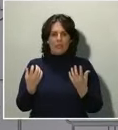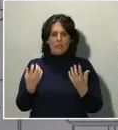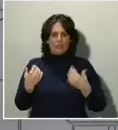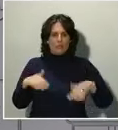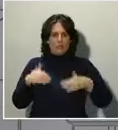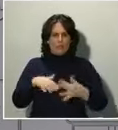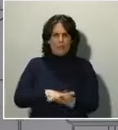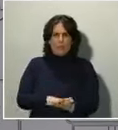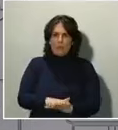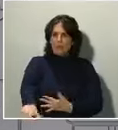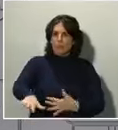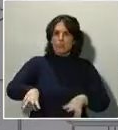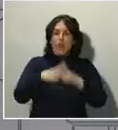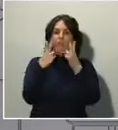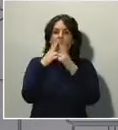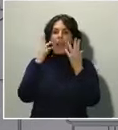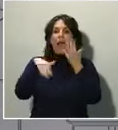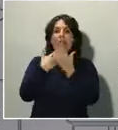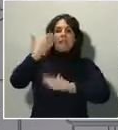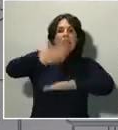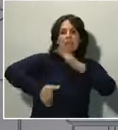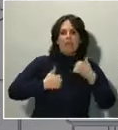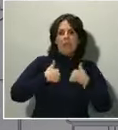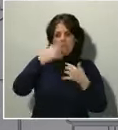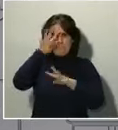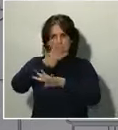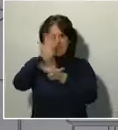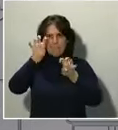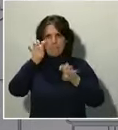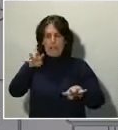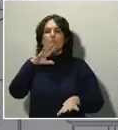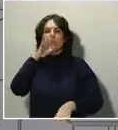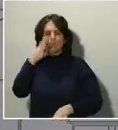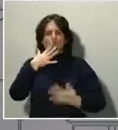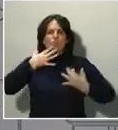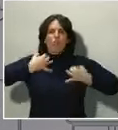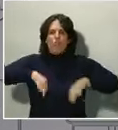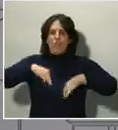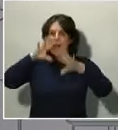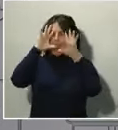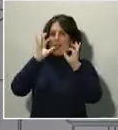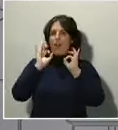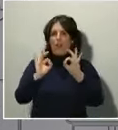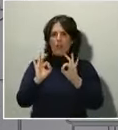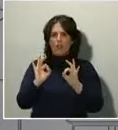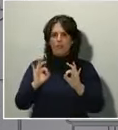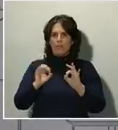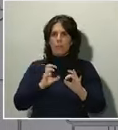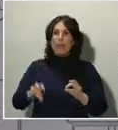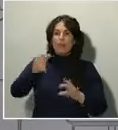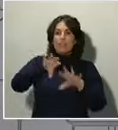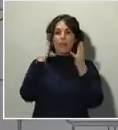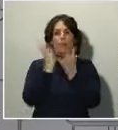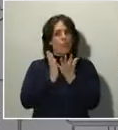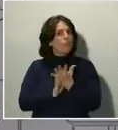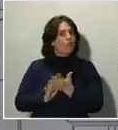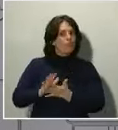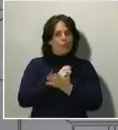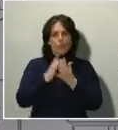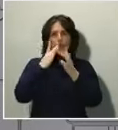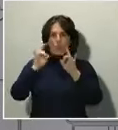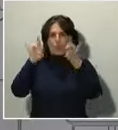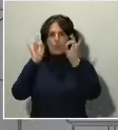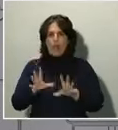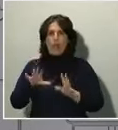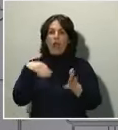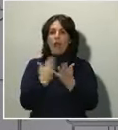Todos los países del mundo se están viendo sometidos a esta durísima prueba. Es una situación que la propia Organización Mundial de la Salud